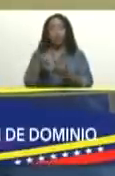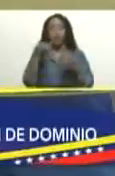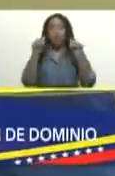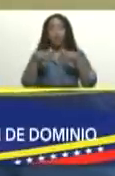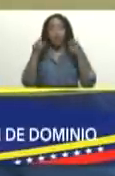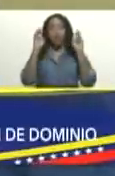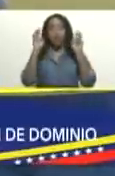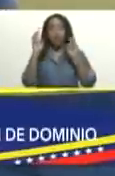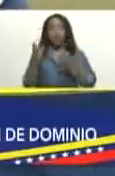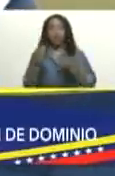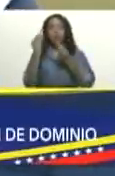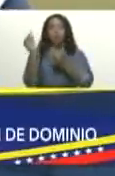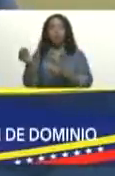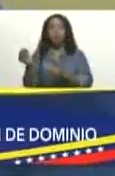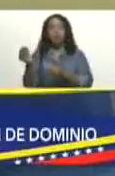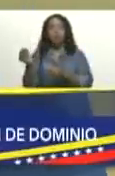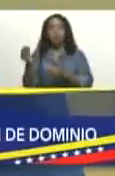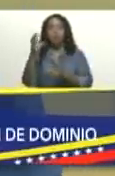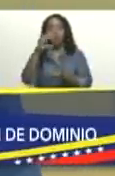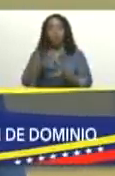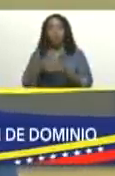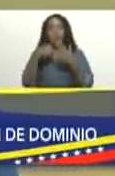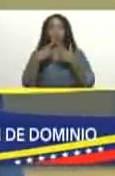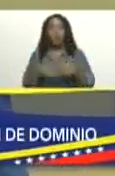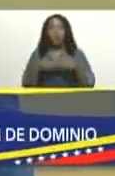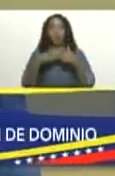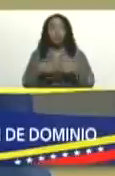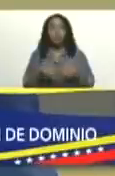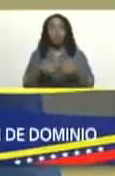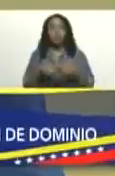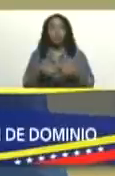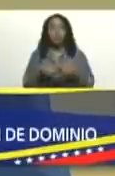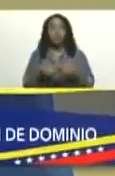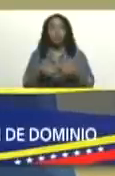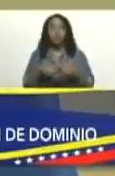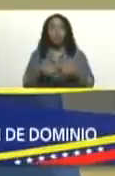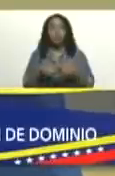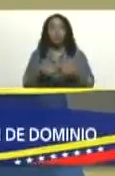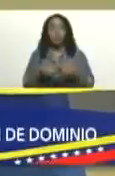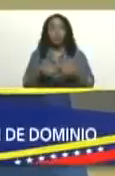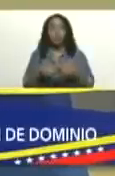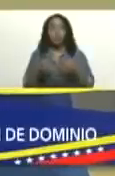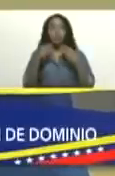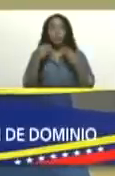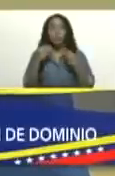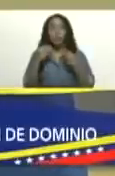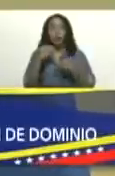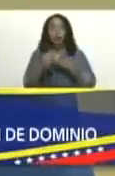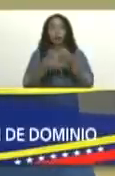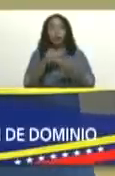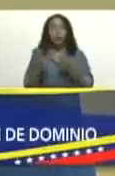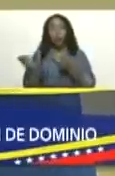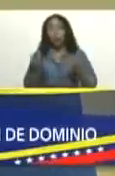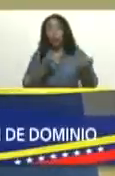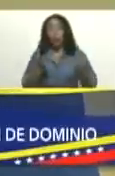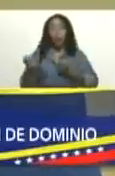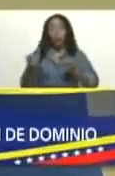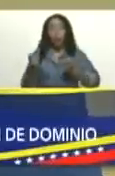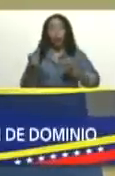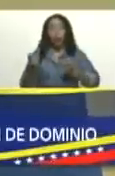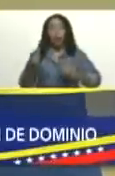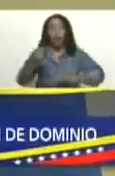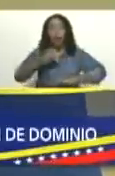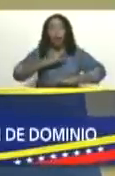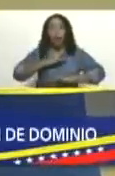dota al Estado de herramientas expeditas para tomar control y posesión de los bienes